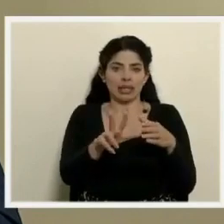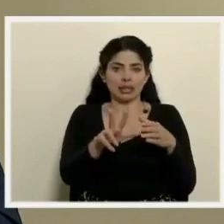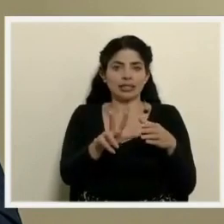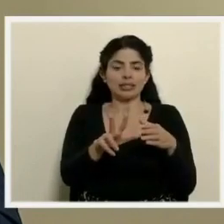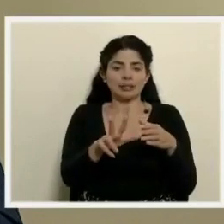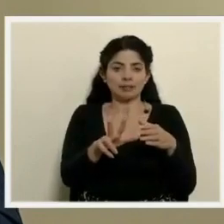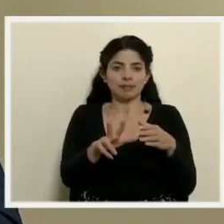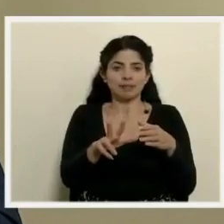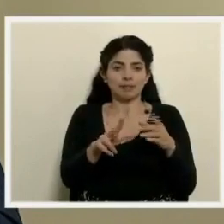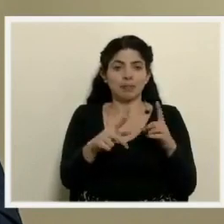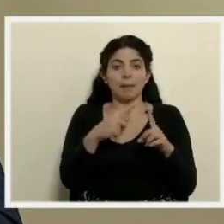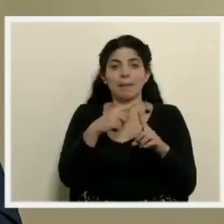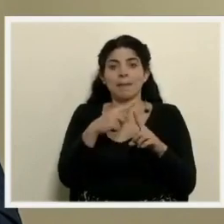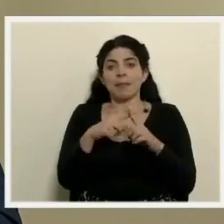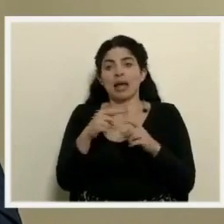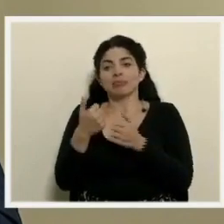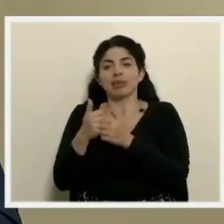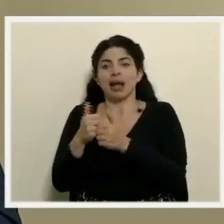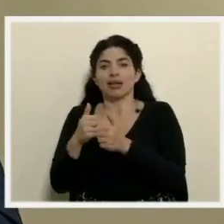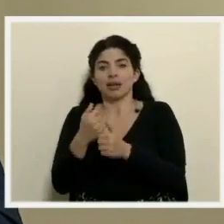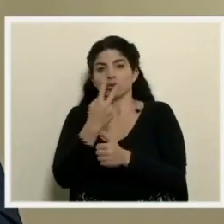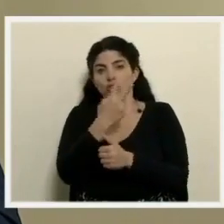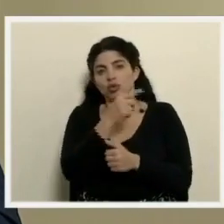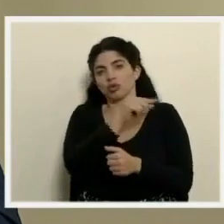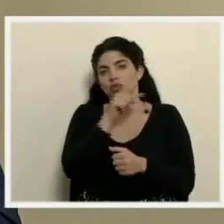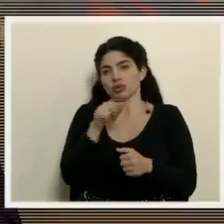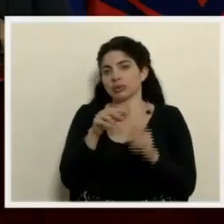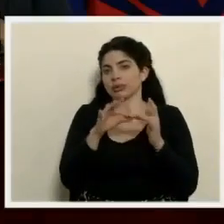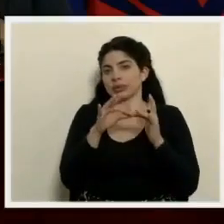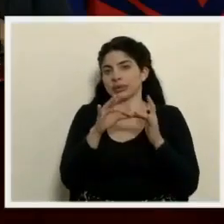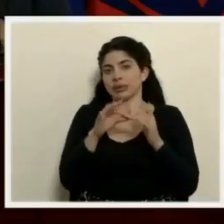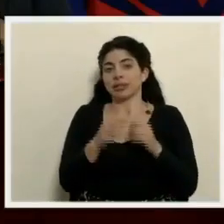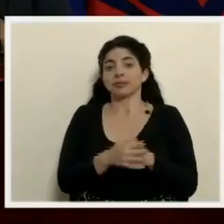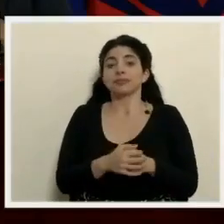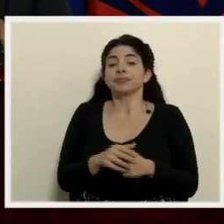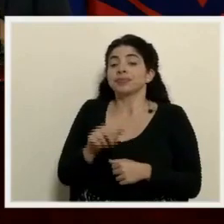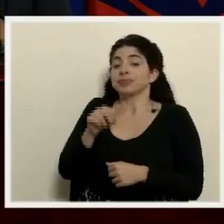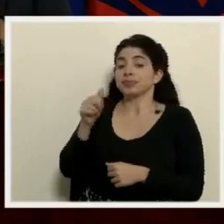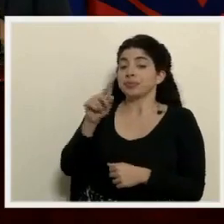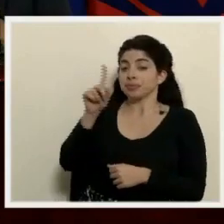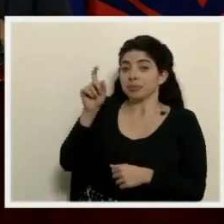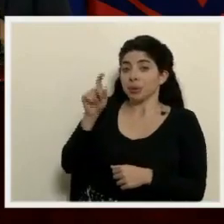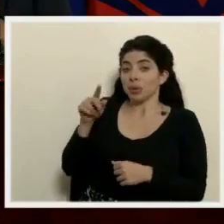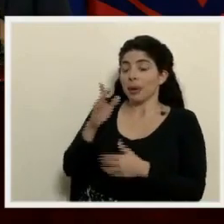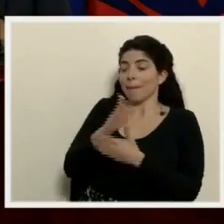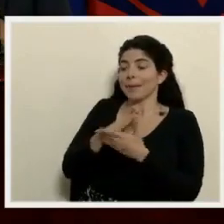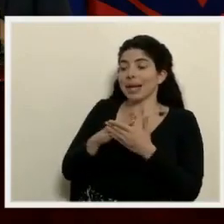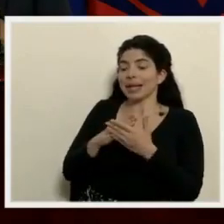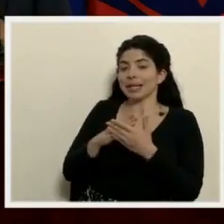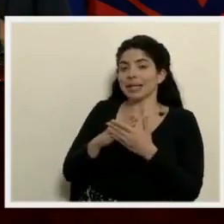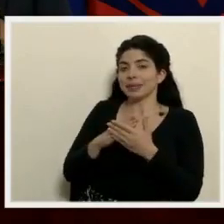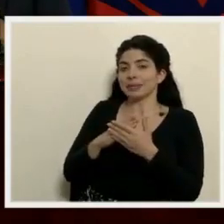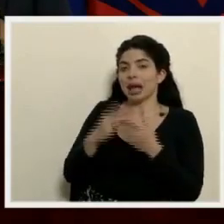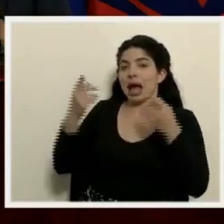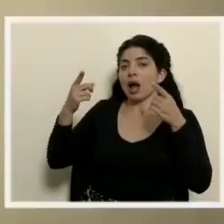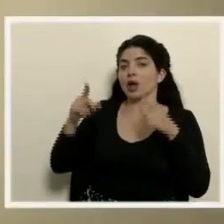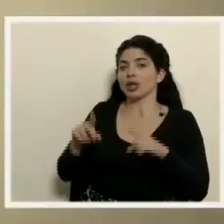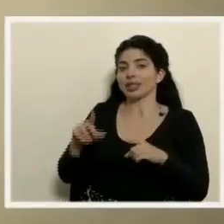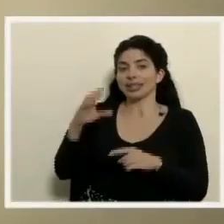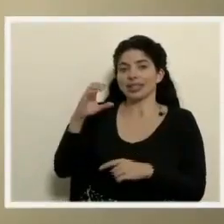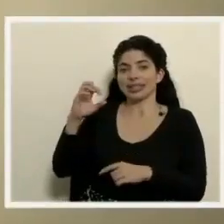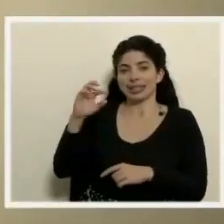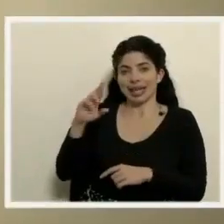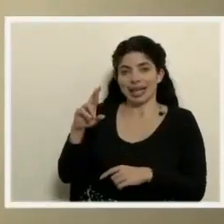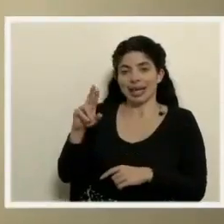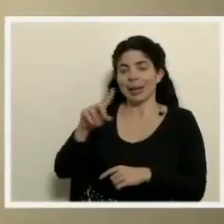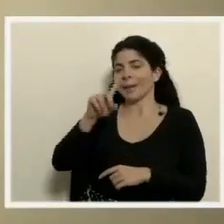lo que haya quedado de rezago con el grupo 2 la siguiente consulta la realiza el medio acontecer CR